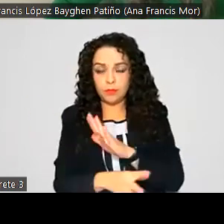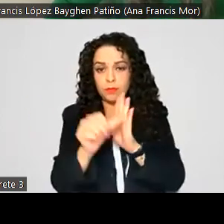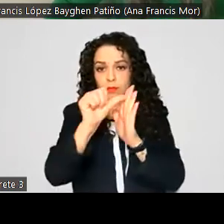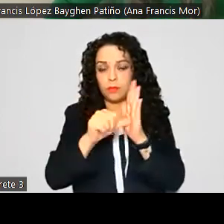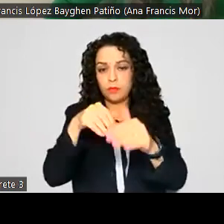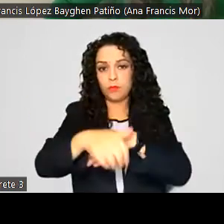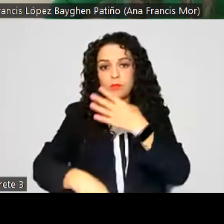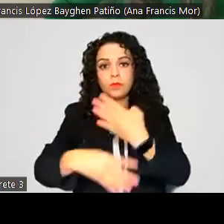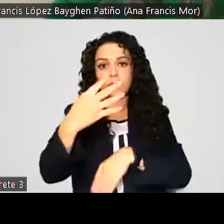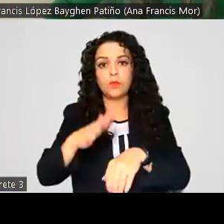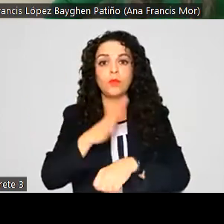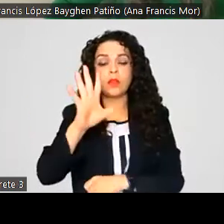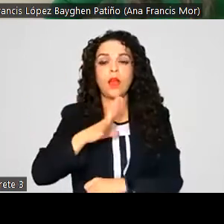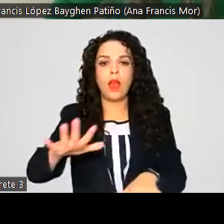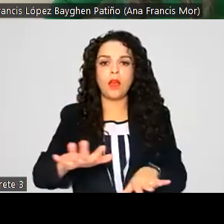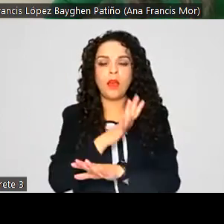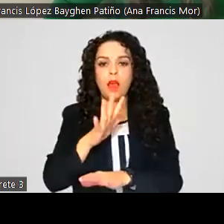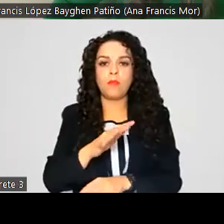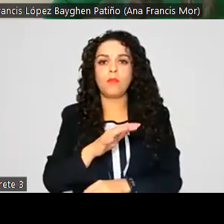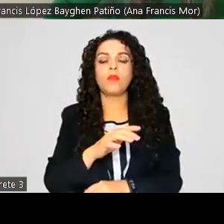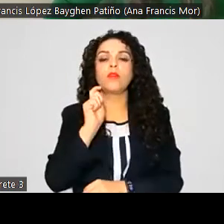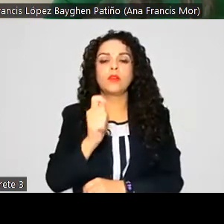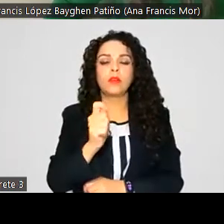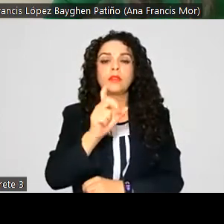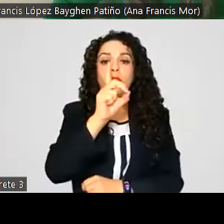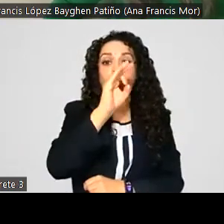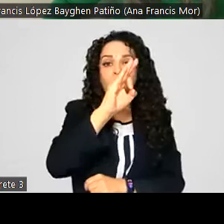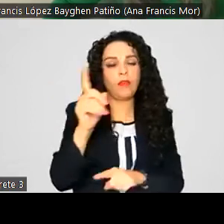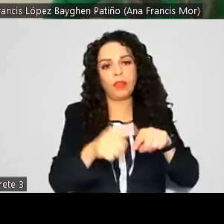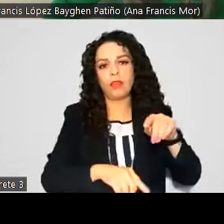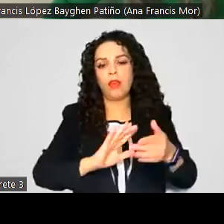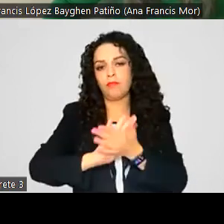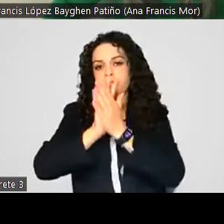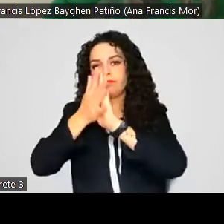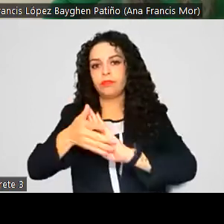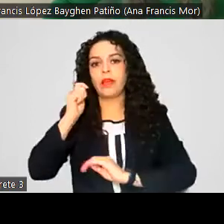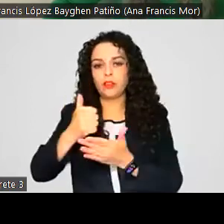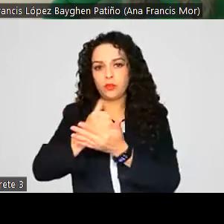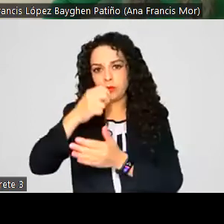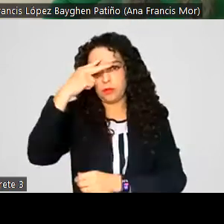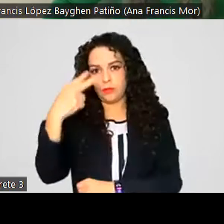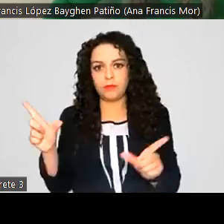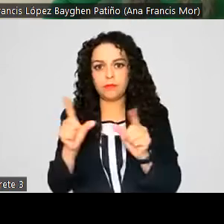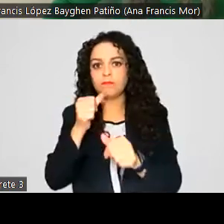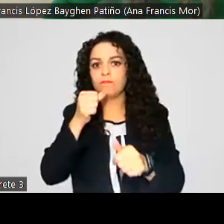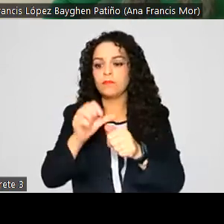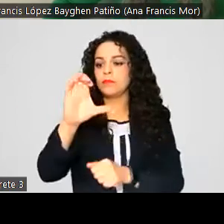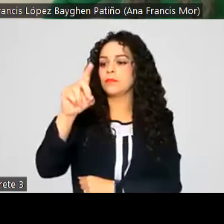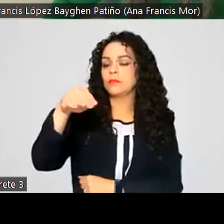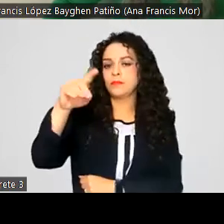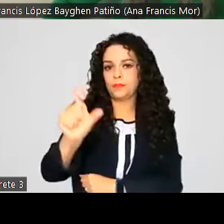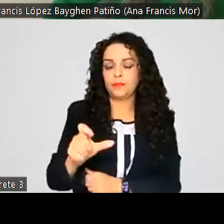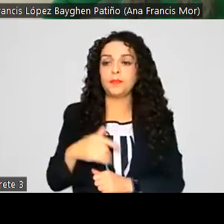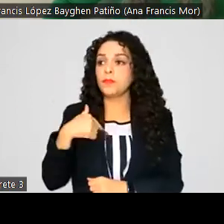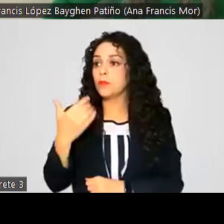debido a que ya cuenta con el cambio de Distrito Federal a Ciudad de México. Si no hubiera comentarios de las diputadas integrantes, le solicitaría a la diputada